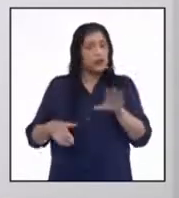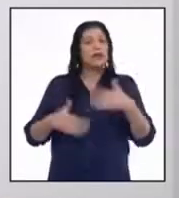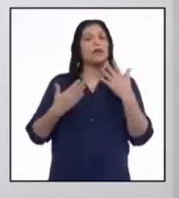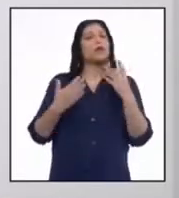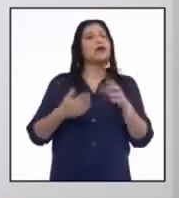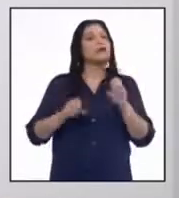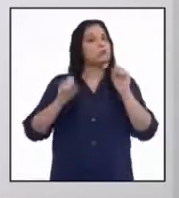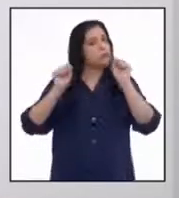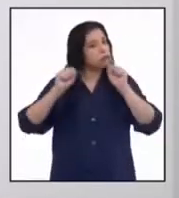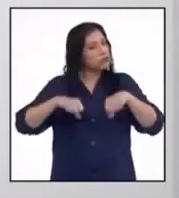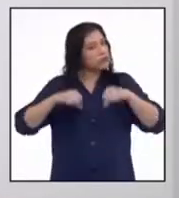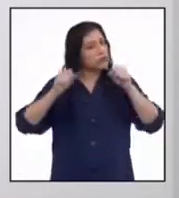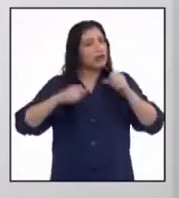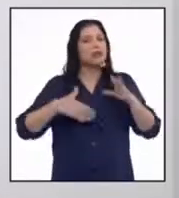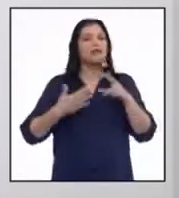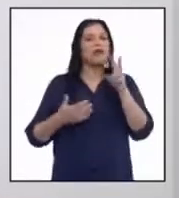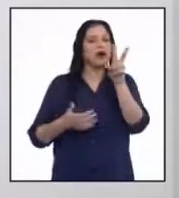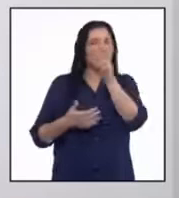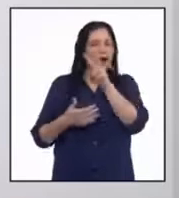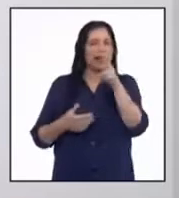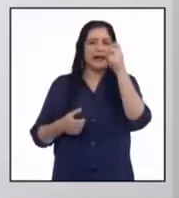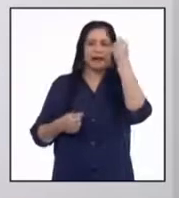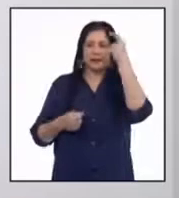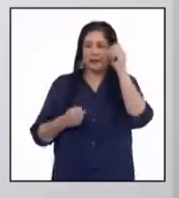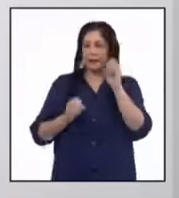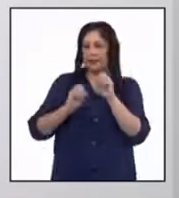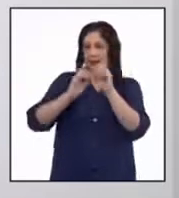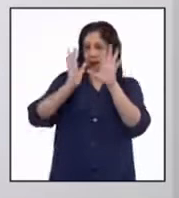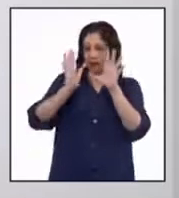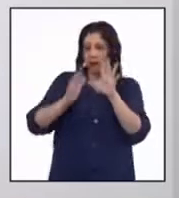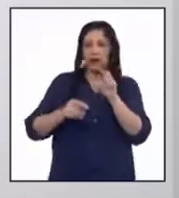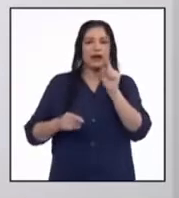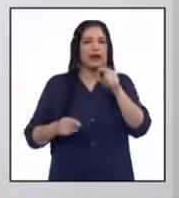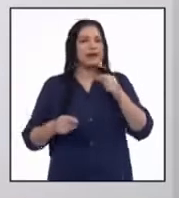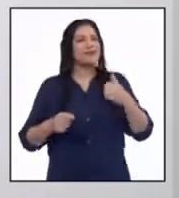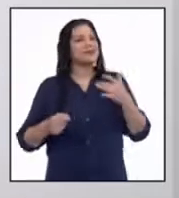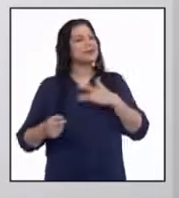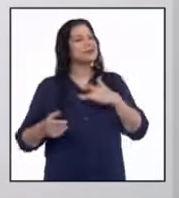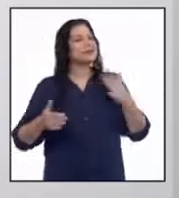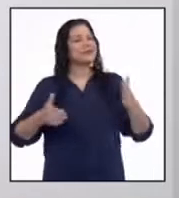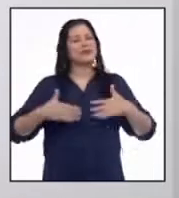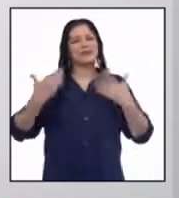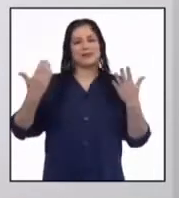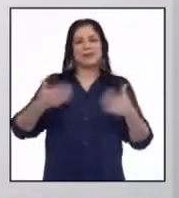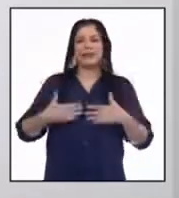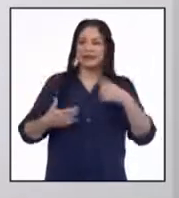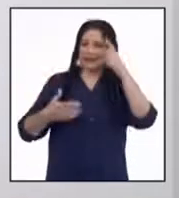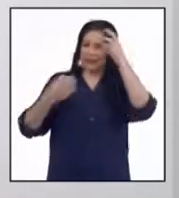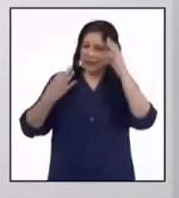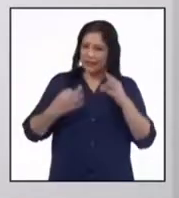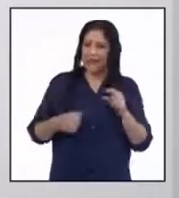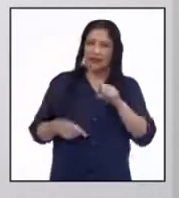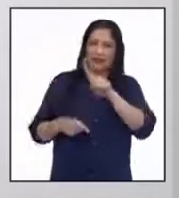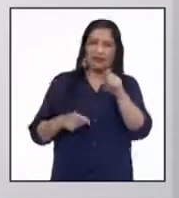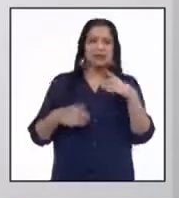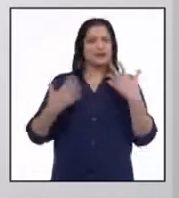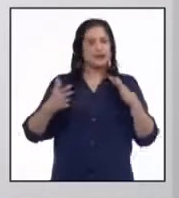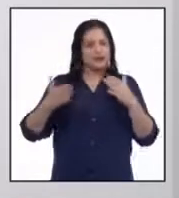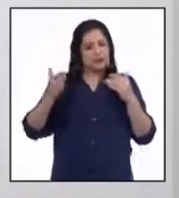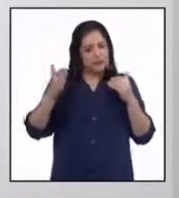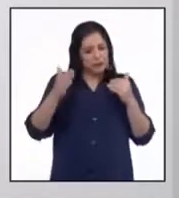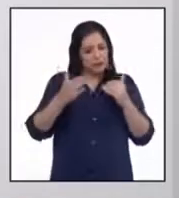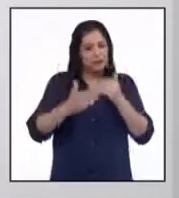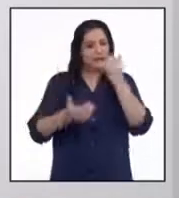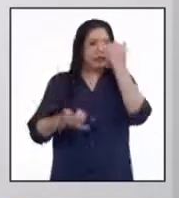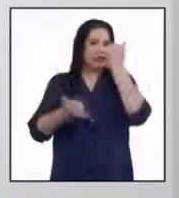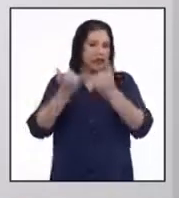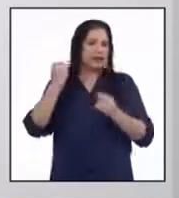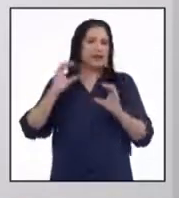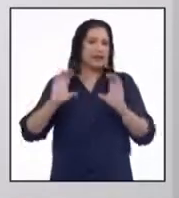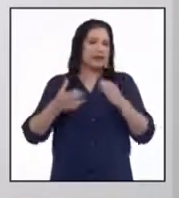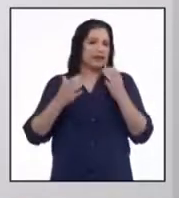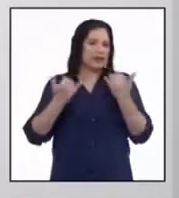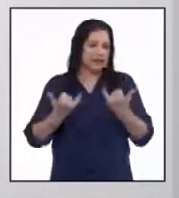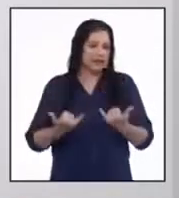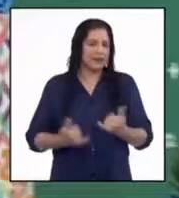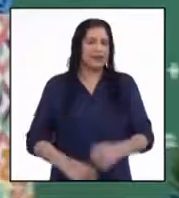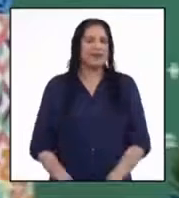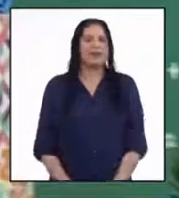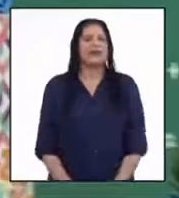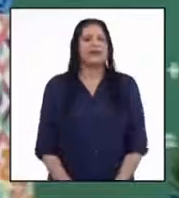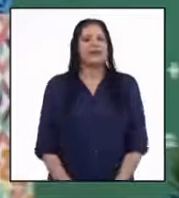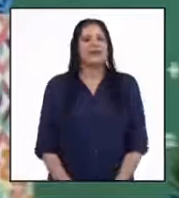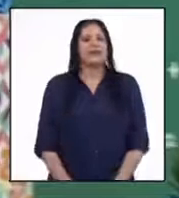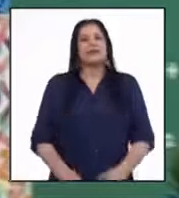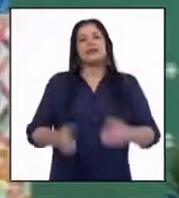son capaces de darle una correcta lectura. Eso me alegra mucho y creo que con eso ya estamos llegando a la parte final del